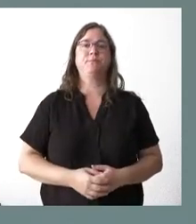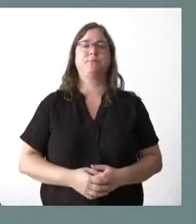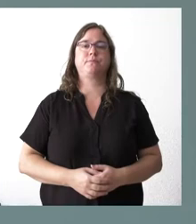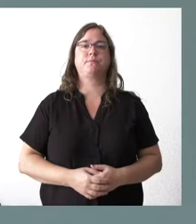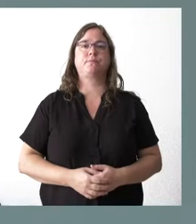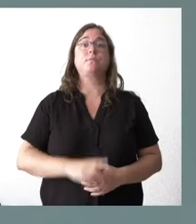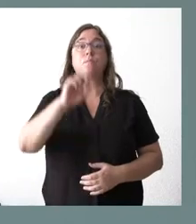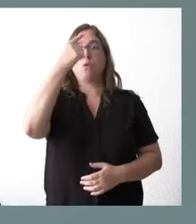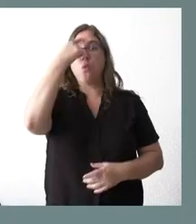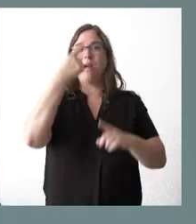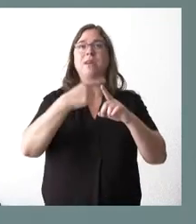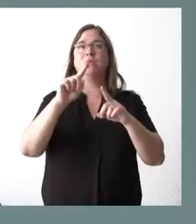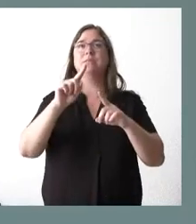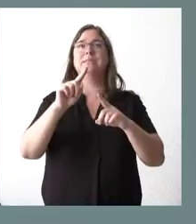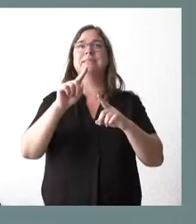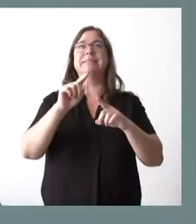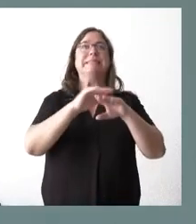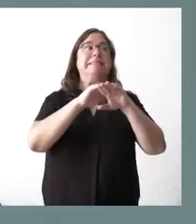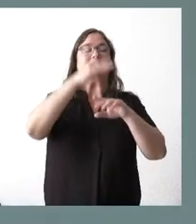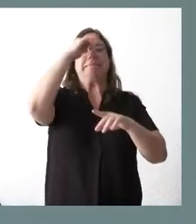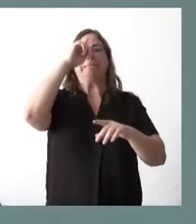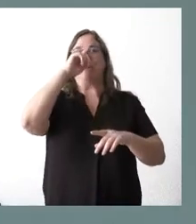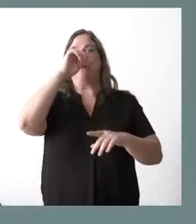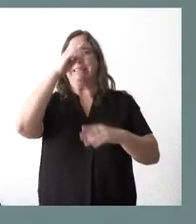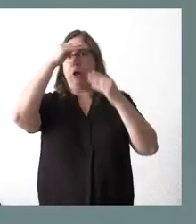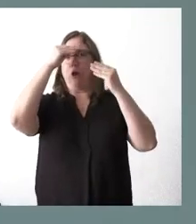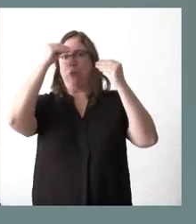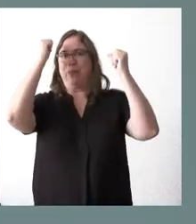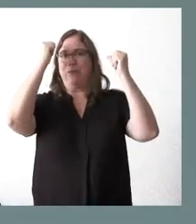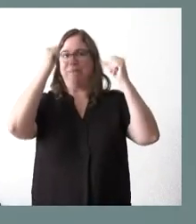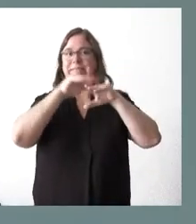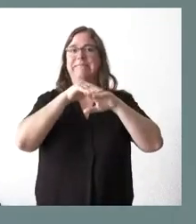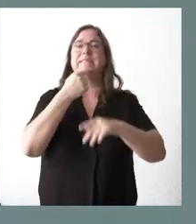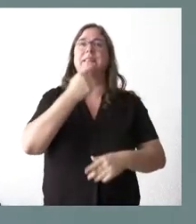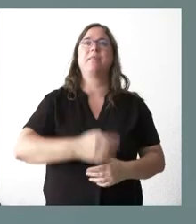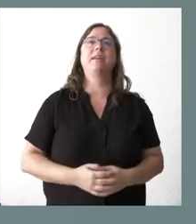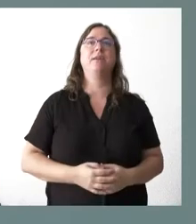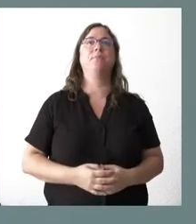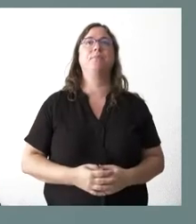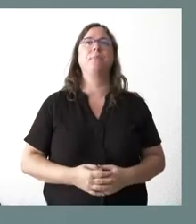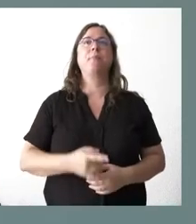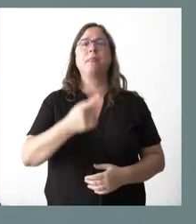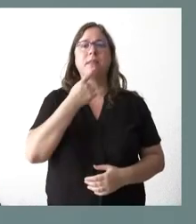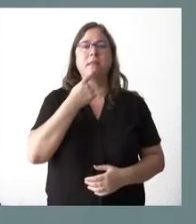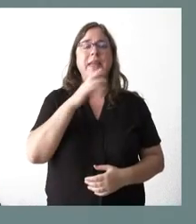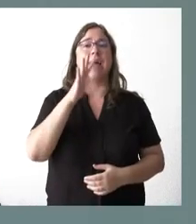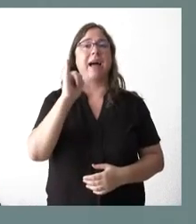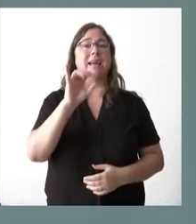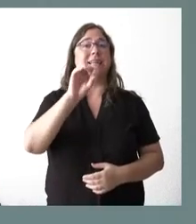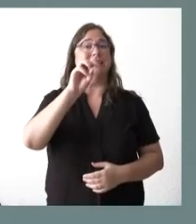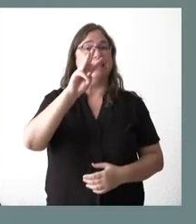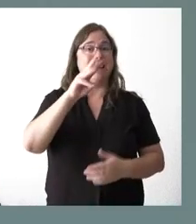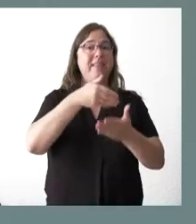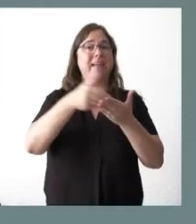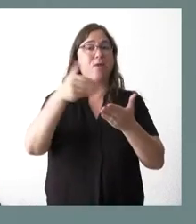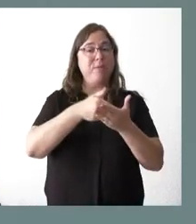Una cosa que me lo recuerdan y se me olvidó quizá decirlo, que cité que había 13 millones de euros en materia